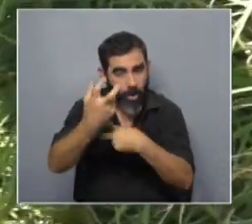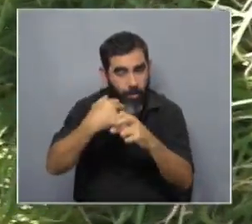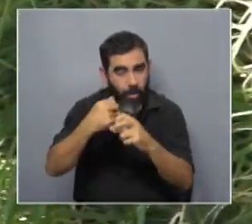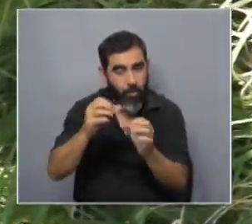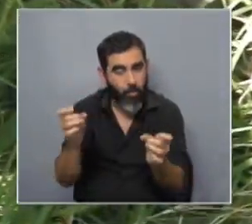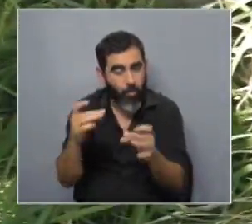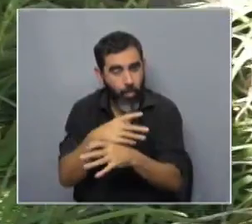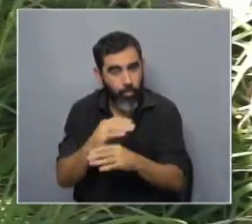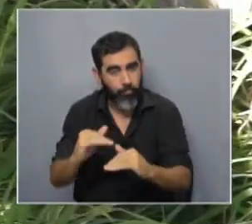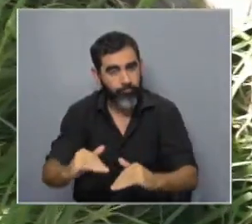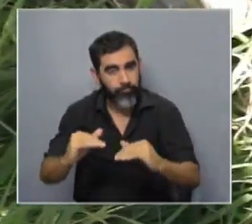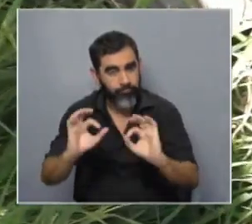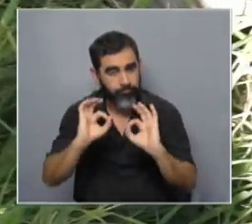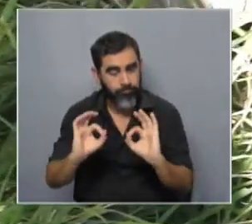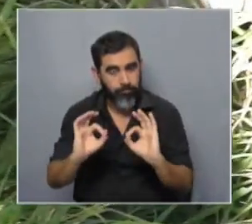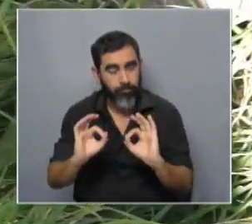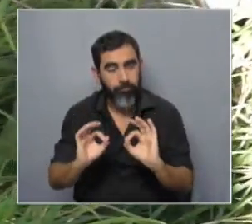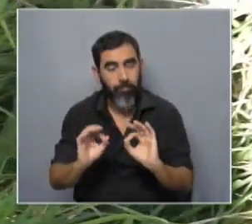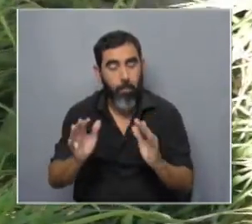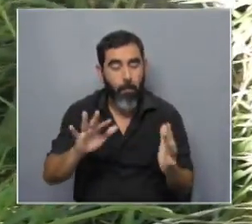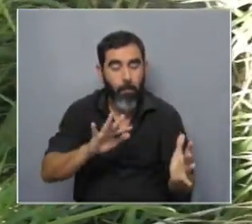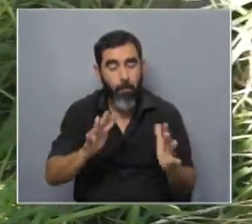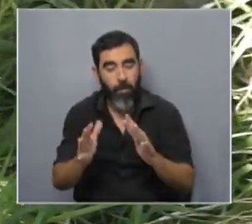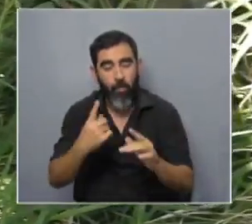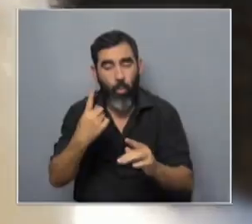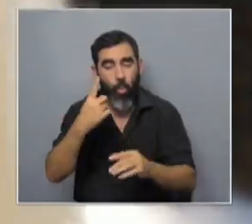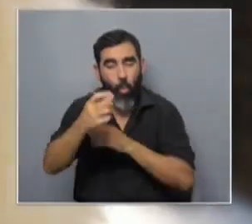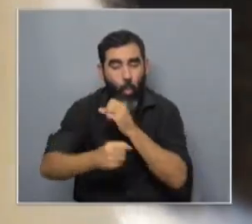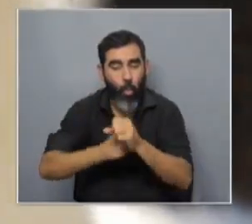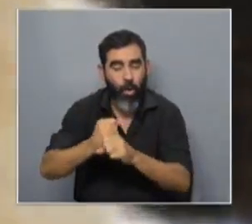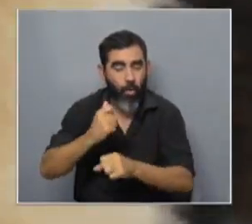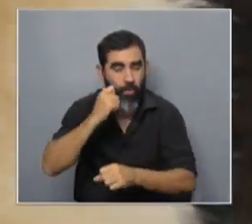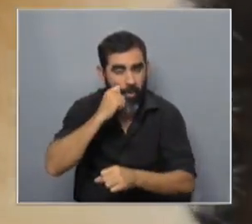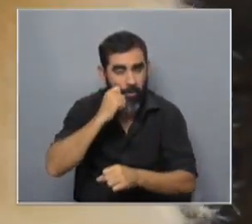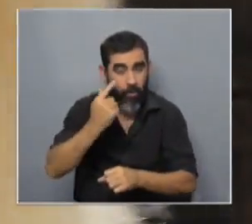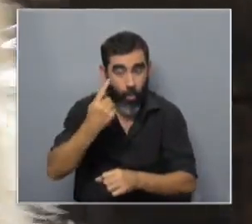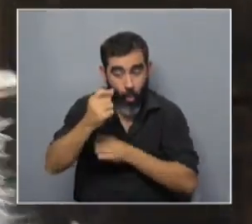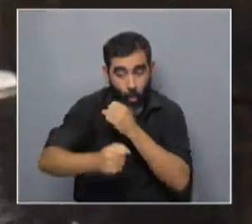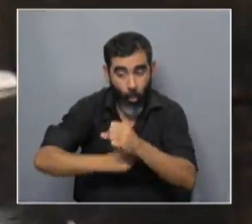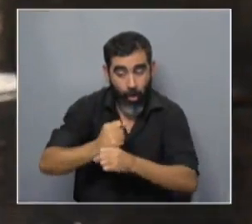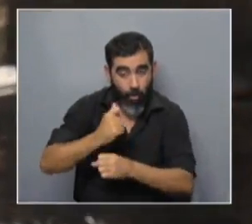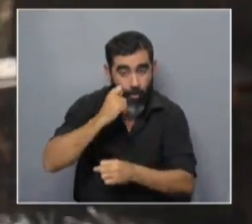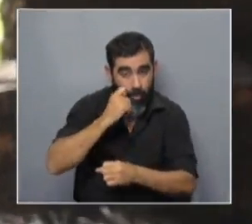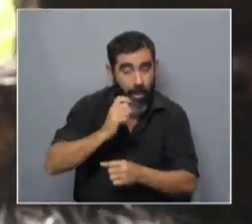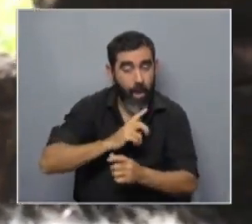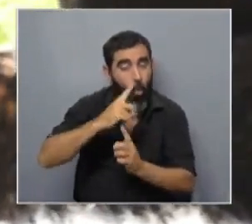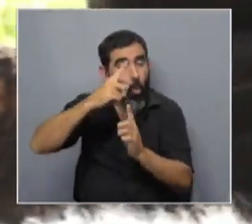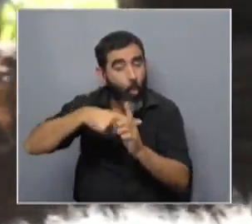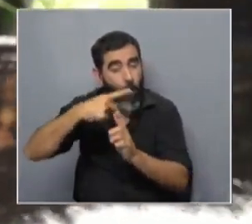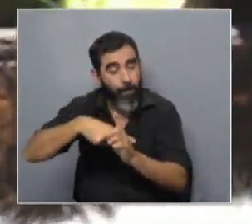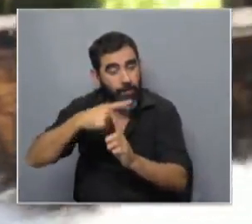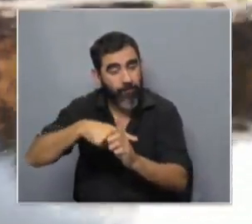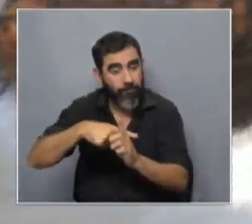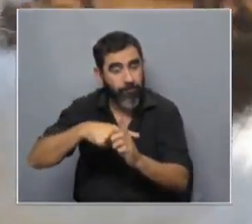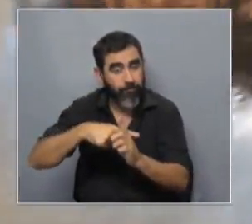formado maduro como tiene que ser más o menos al año ese año tenemos un mes que se llamamos